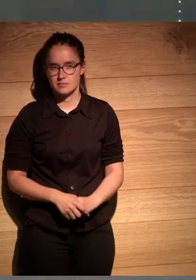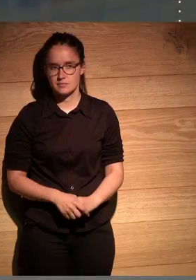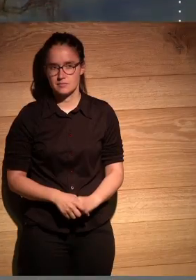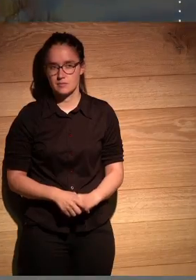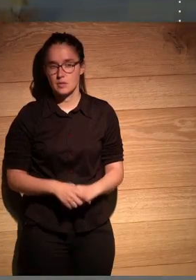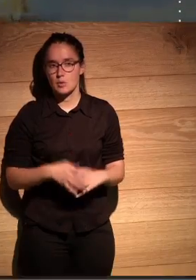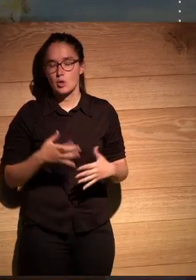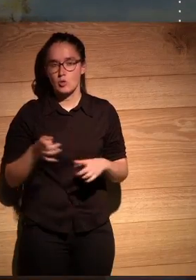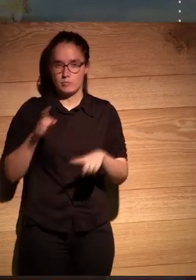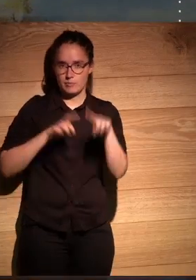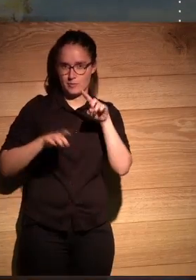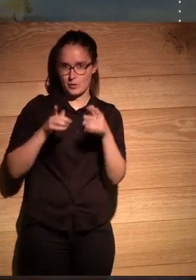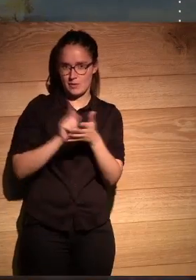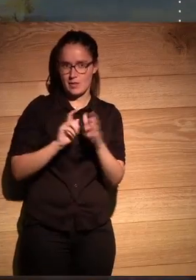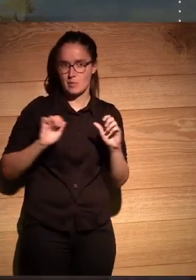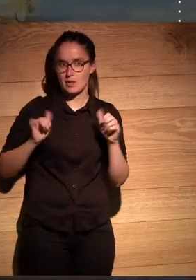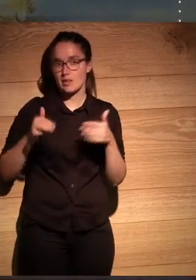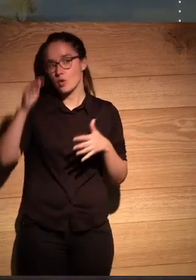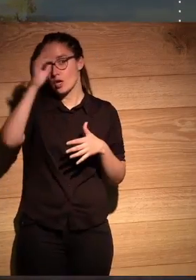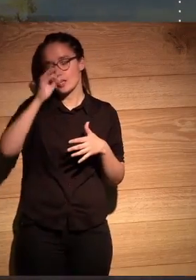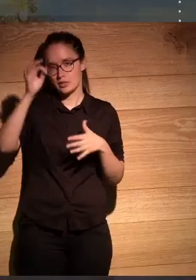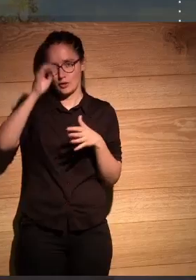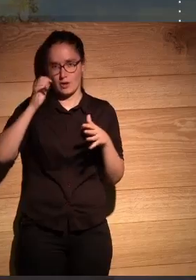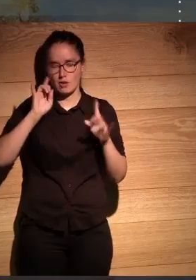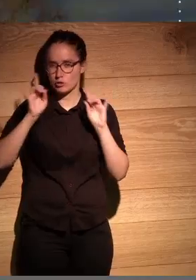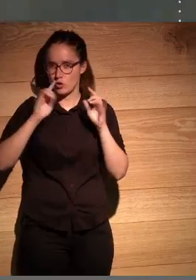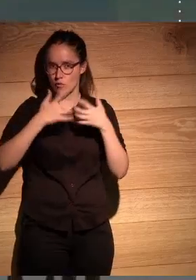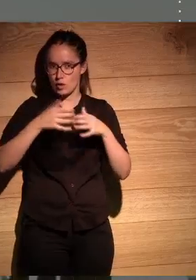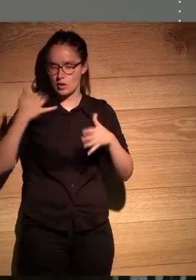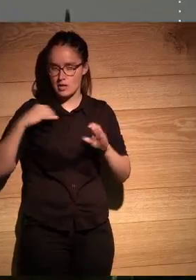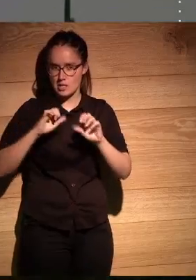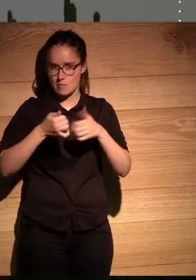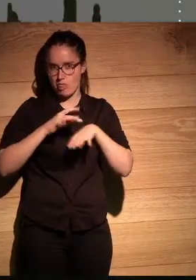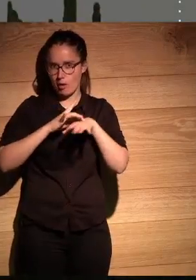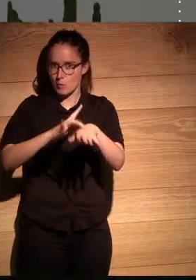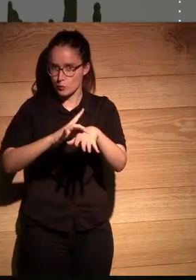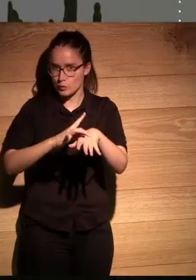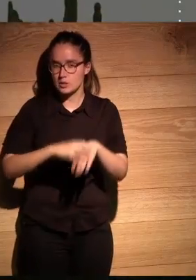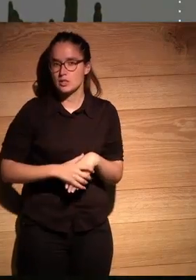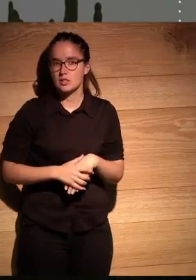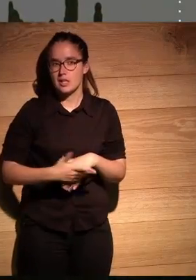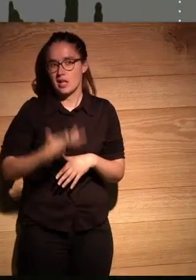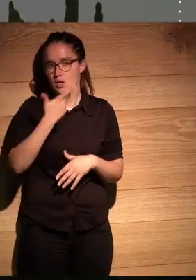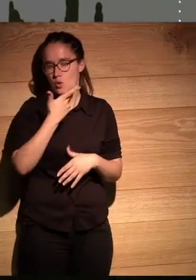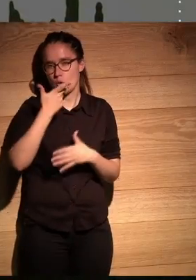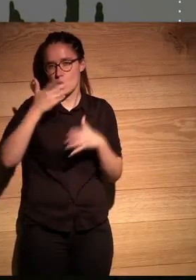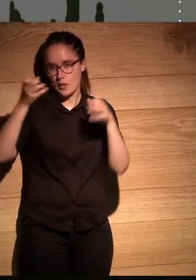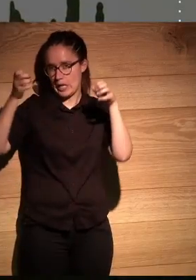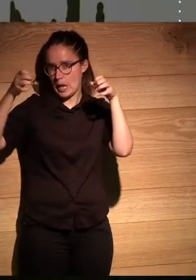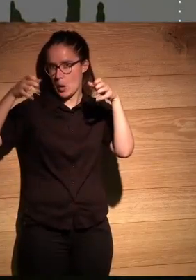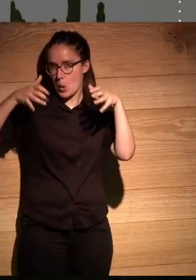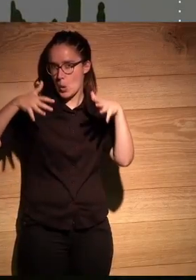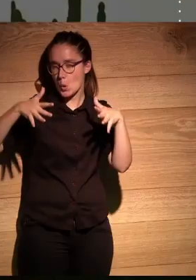bueno volvemos al principio en teoría hemos activado el sonido y navegamos el color de la luz